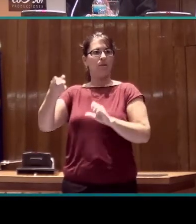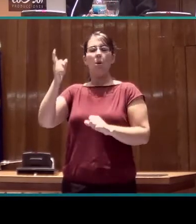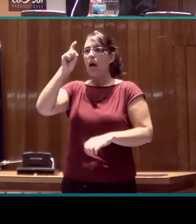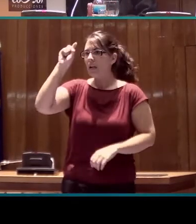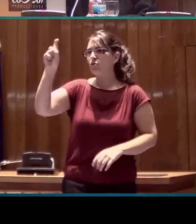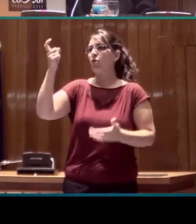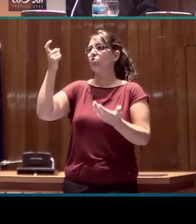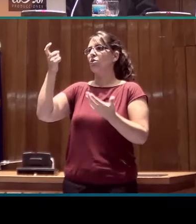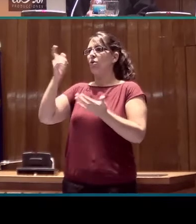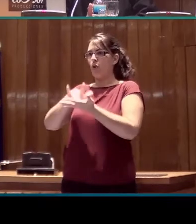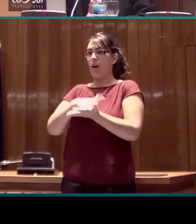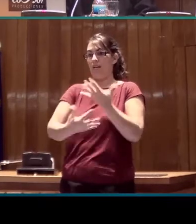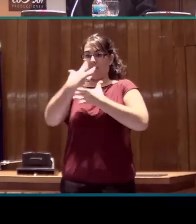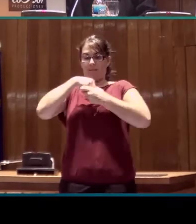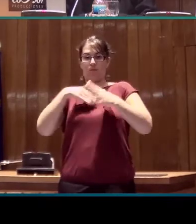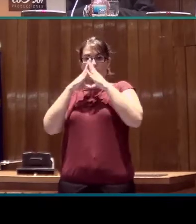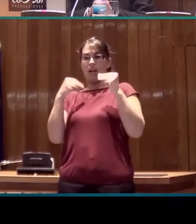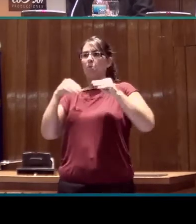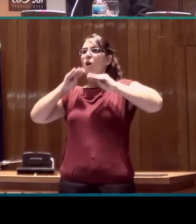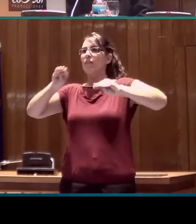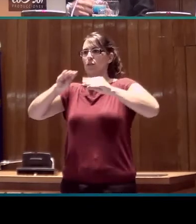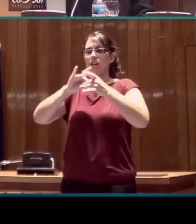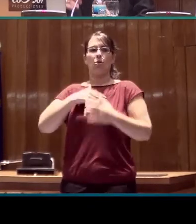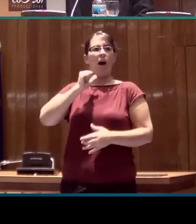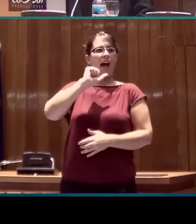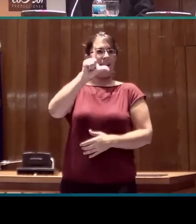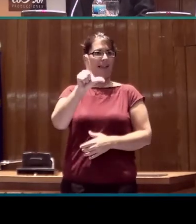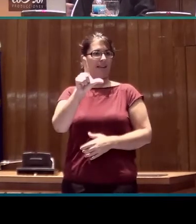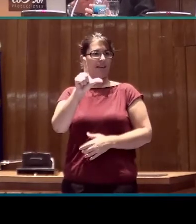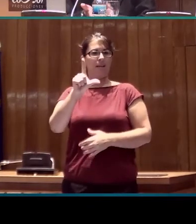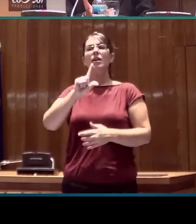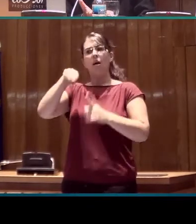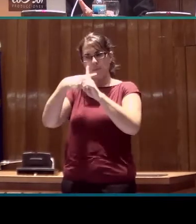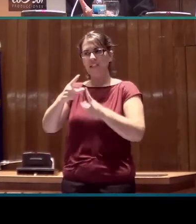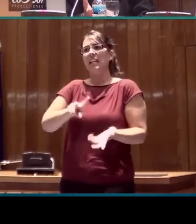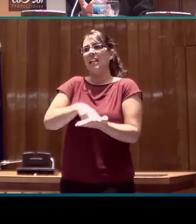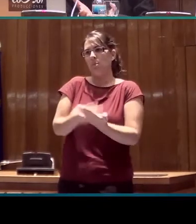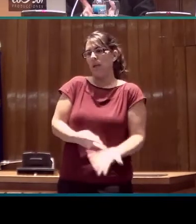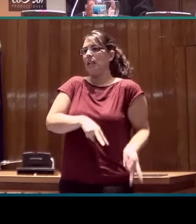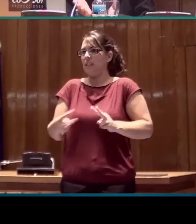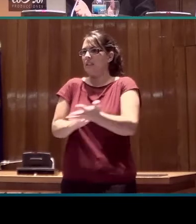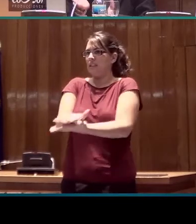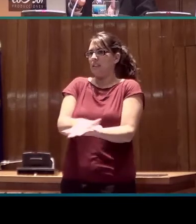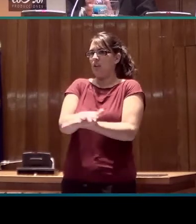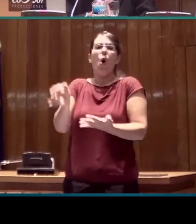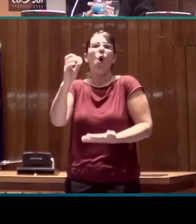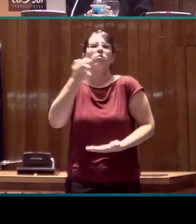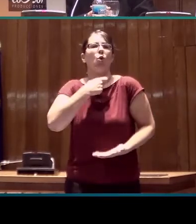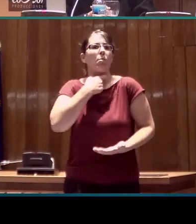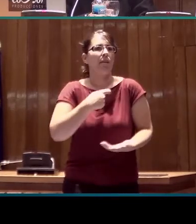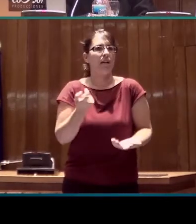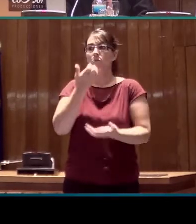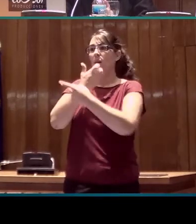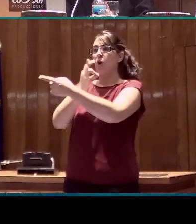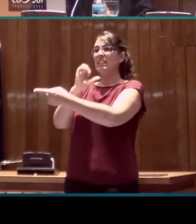que se han formado en nuestra casa como profesores de AL y, además, son intérpretes de lengua de signos y se dedican, o logopedas, como Saúl